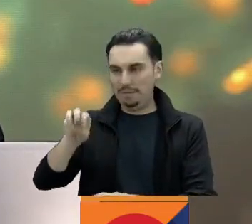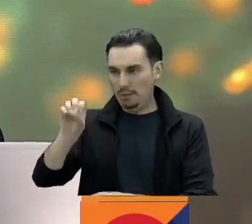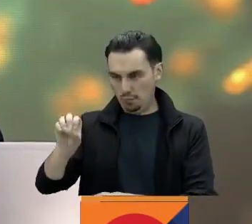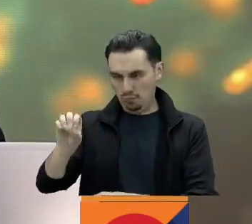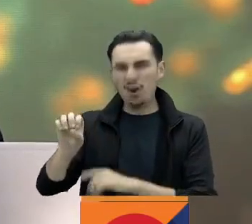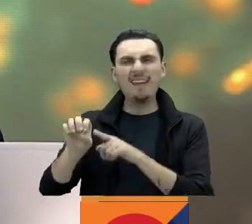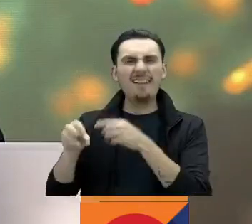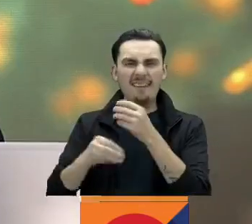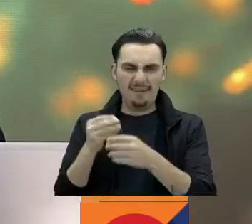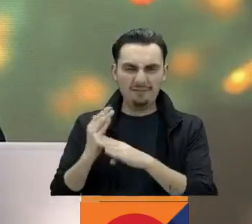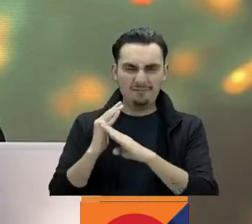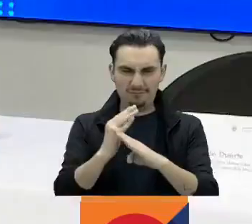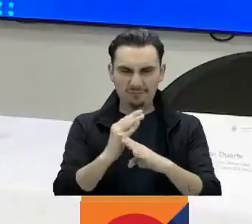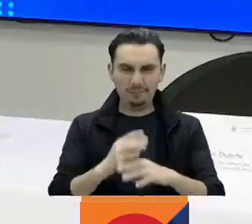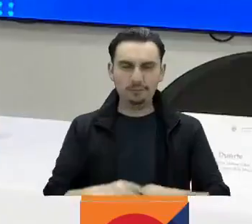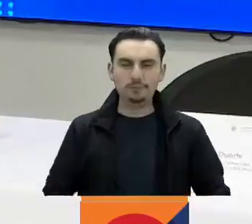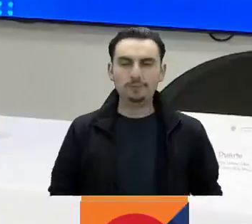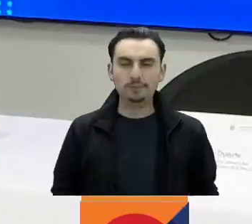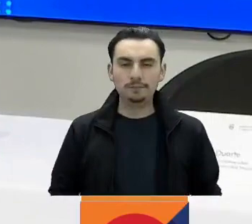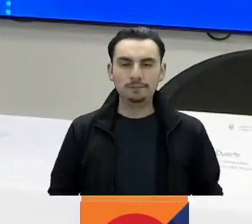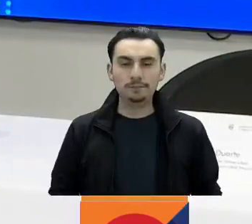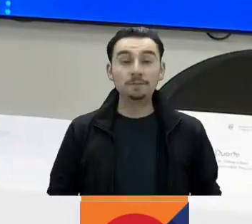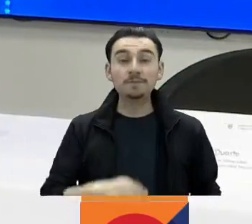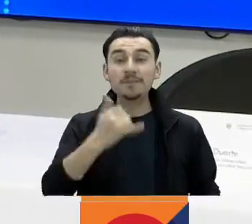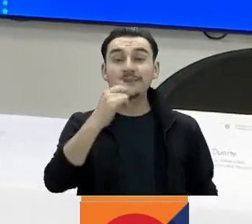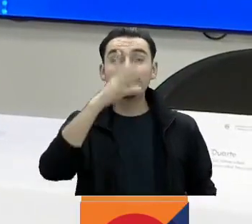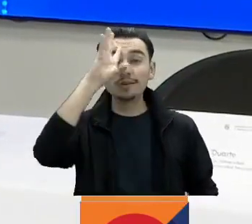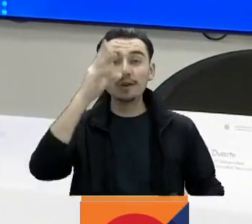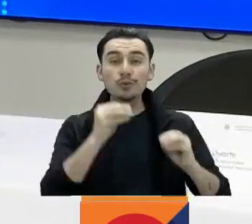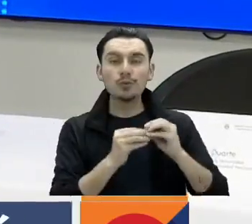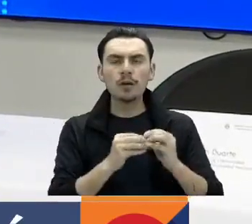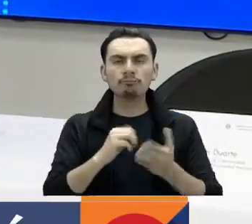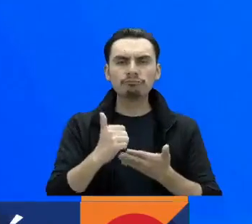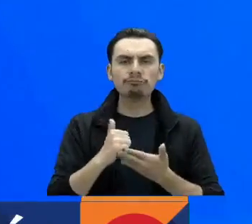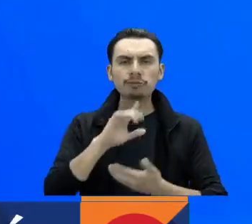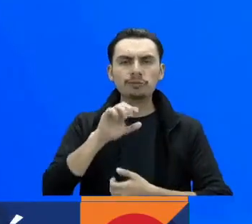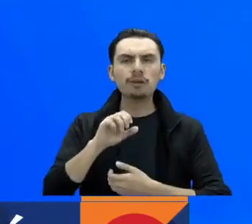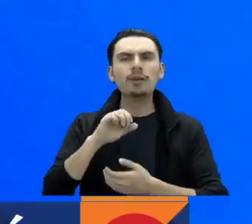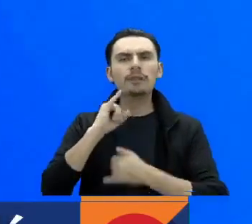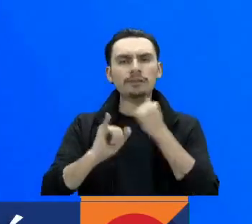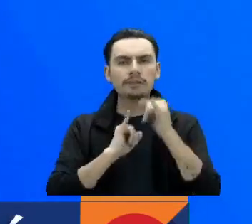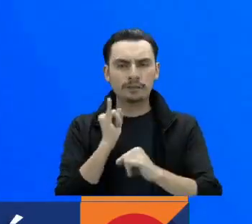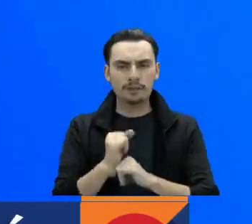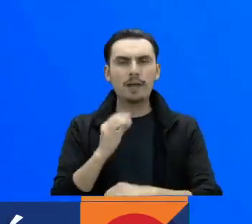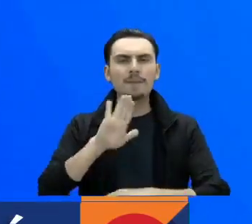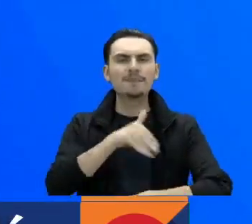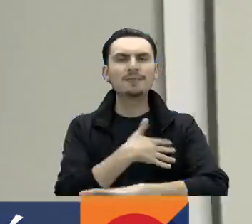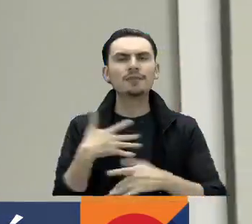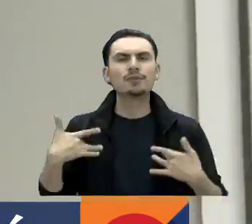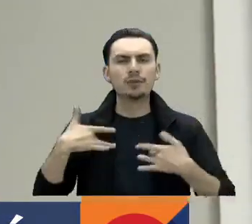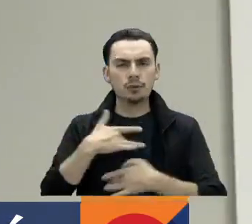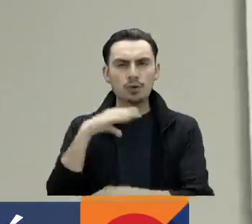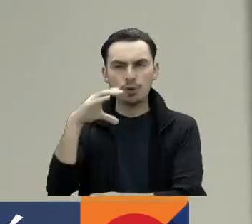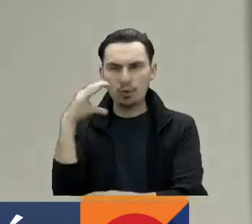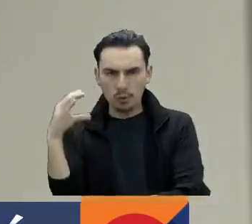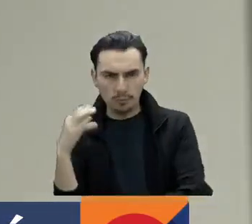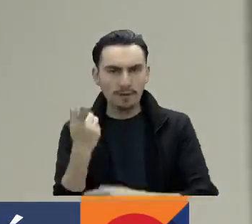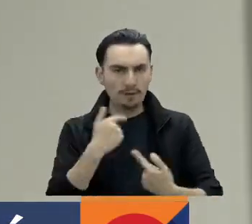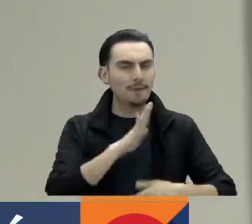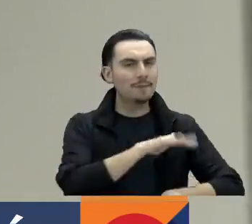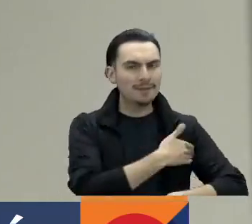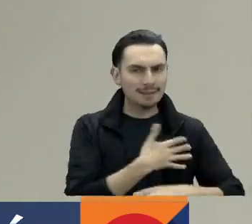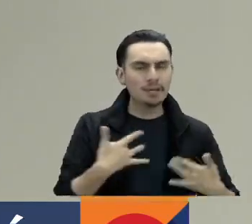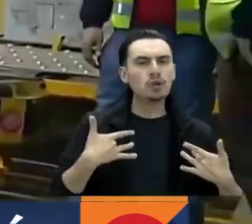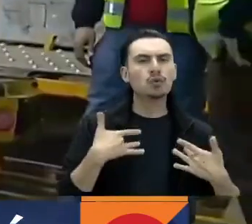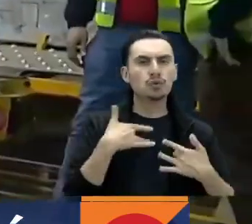contrarrestará el virus. Mediante un acuerdo de cooperación internacional entre el Ministerio de Salud de Colombia y el Ministerio de Salud y del Trabajo de